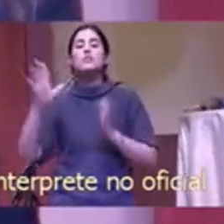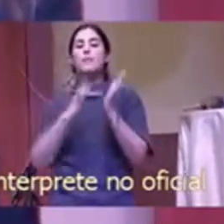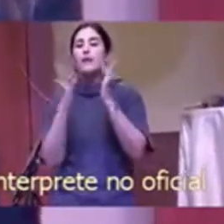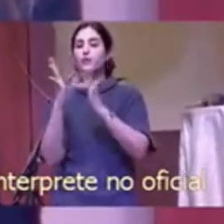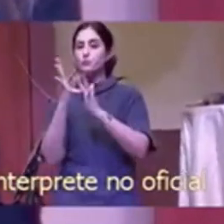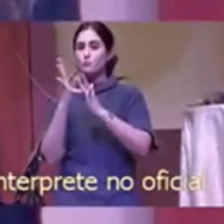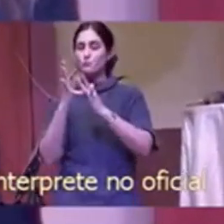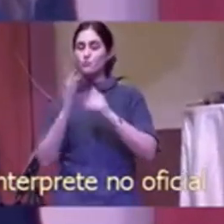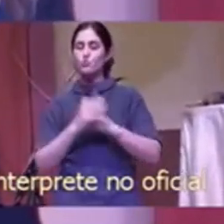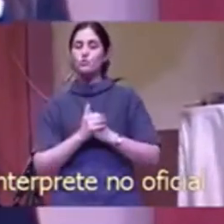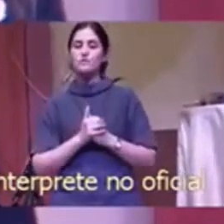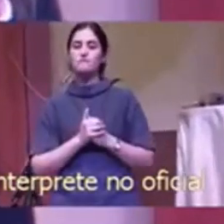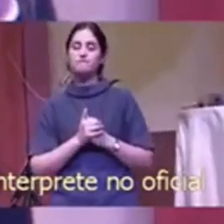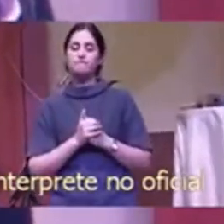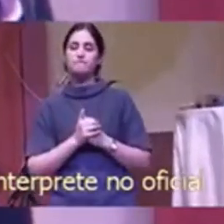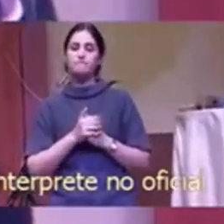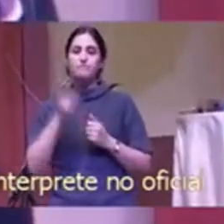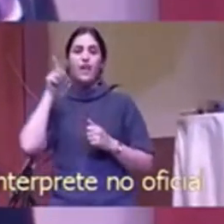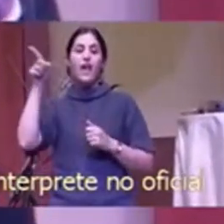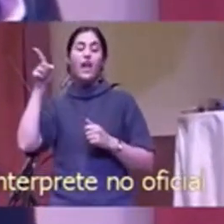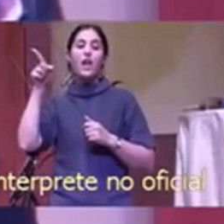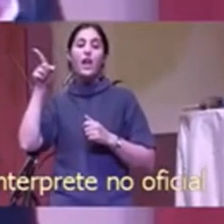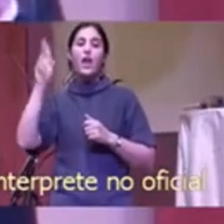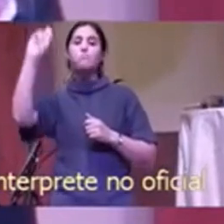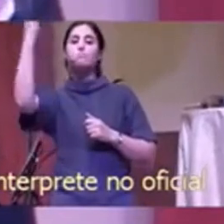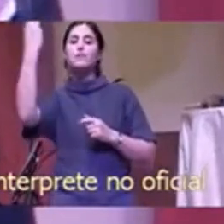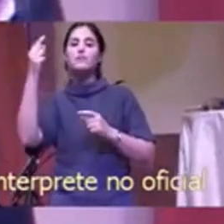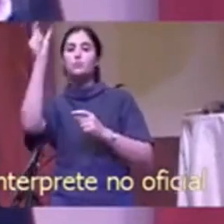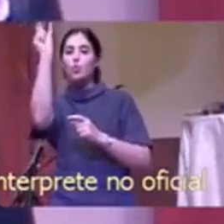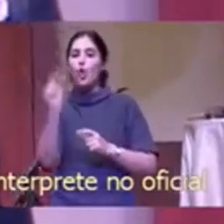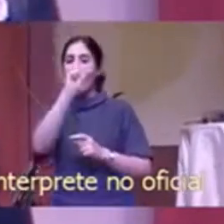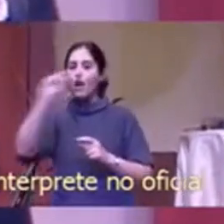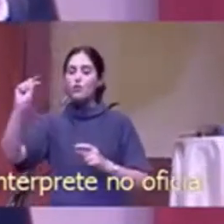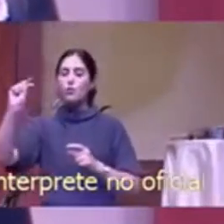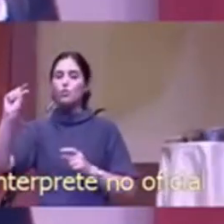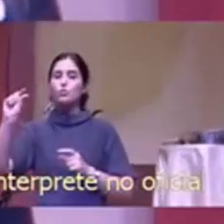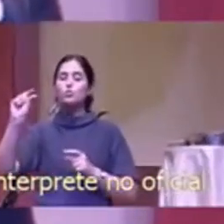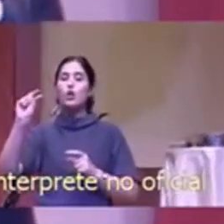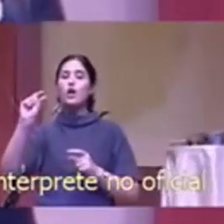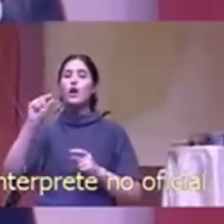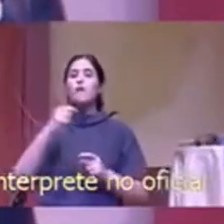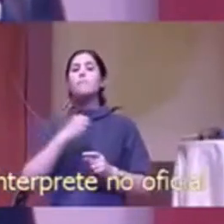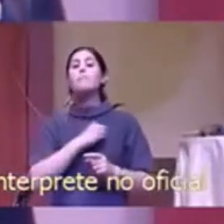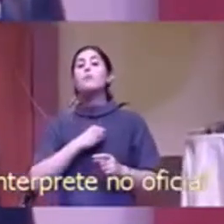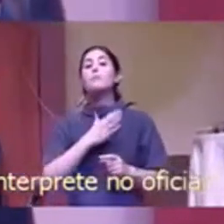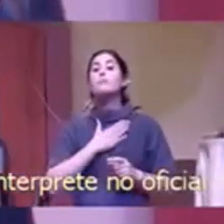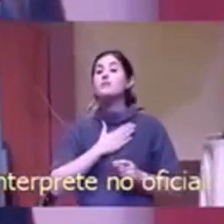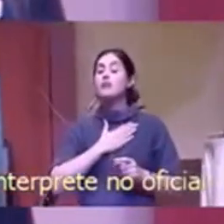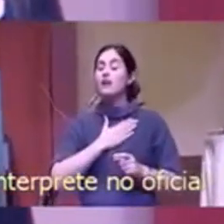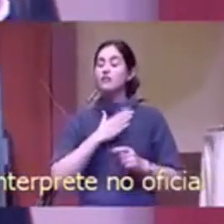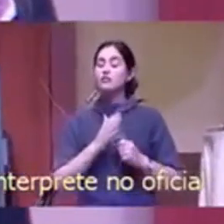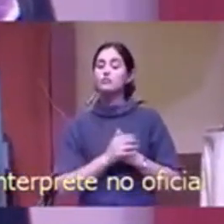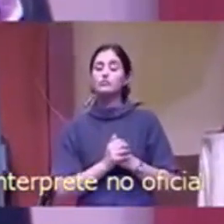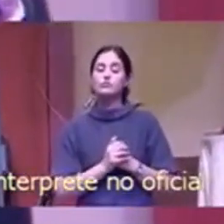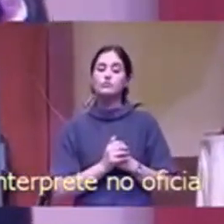Jesucristo se murió en una cruz por mis pecados y aunque tres días